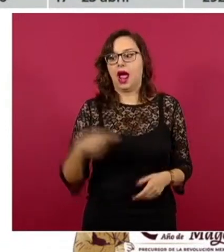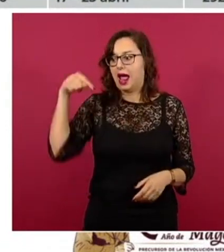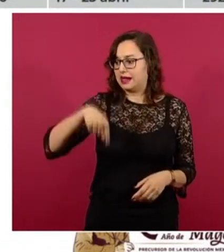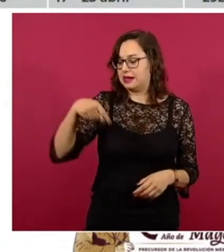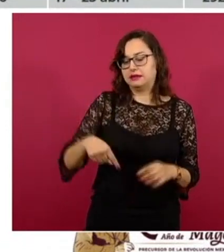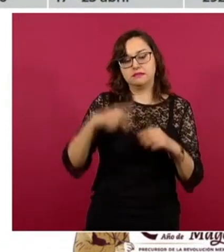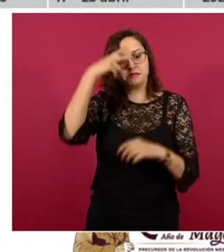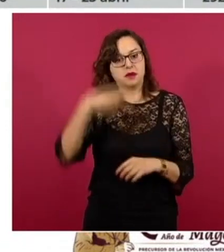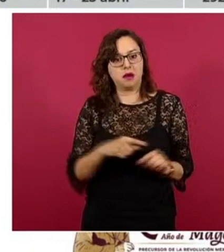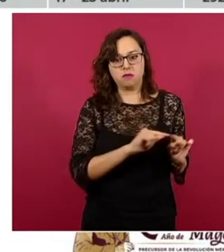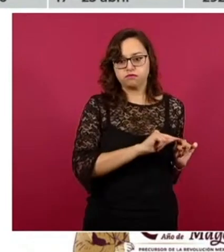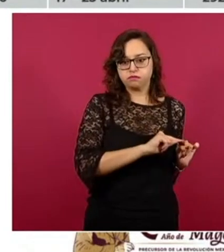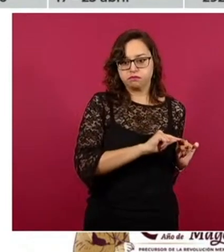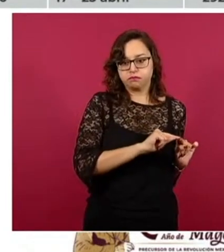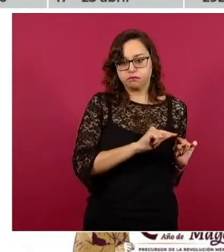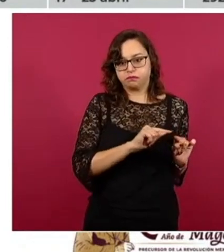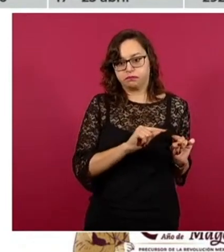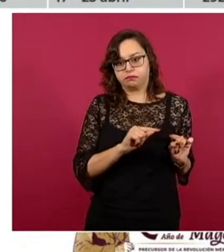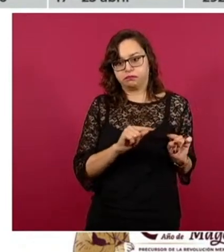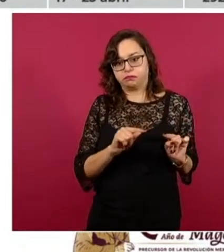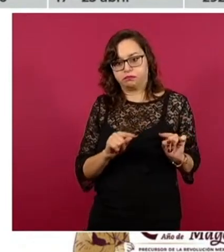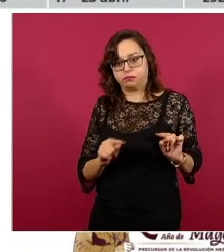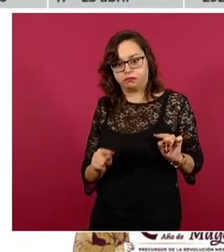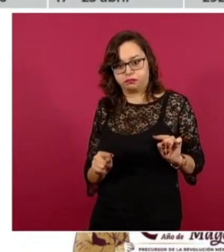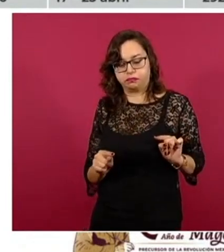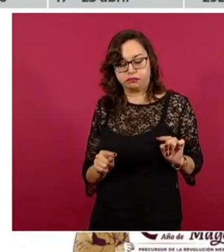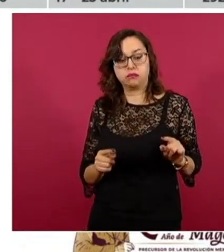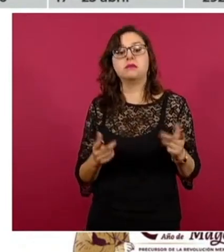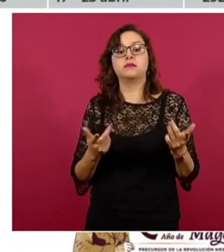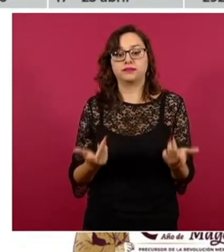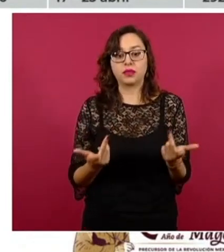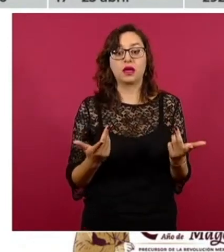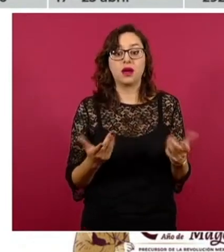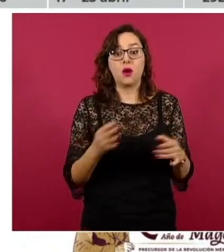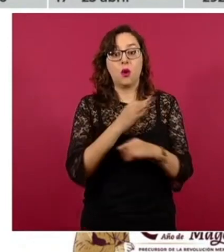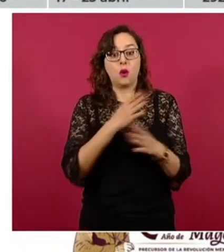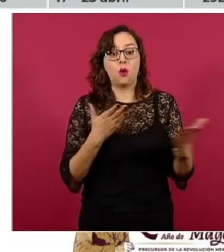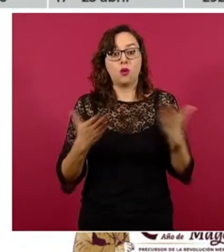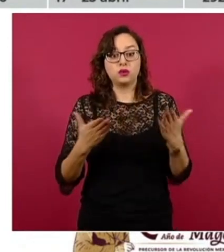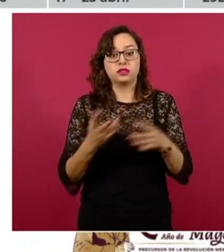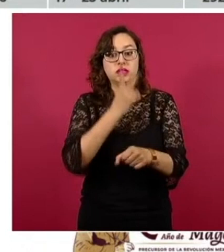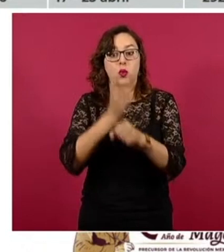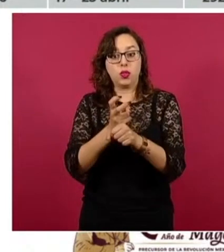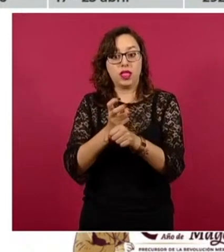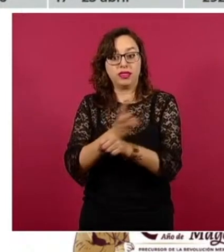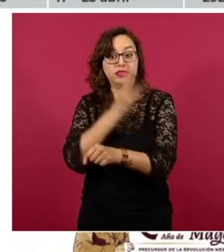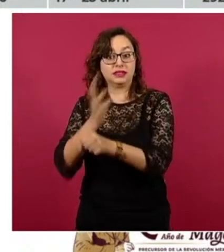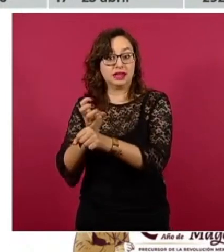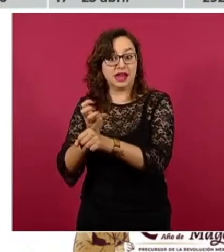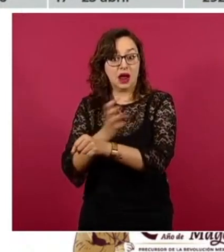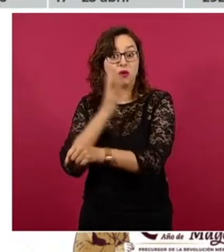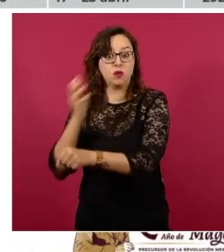se puede ver de manera muy clara y dramática con la comparación de las otras olas epidémicas